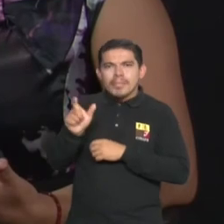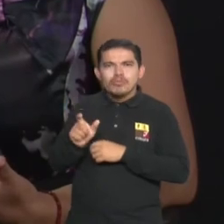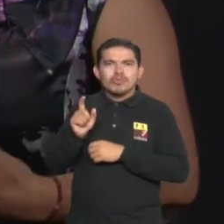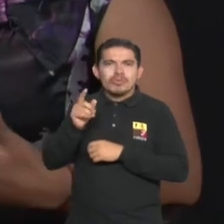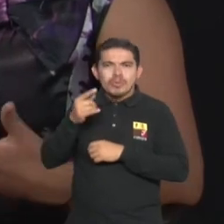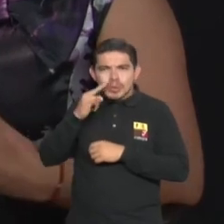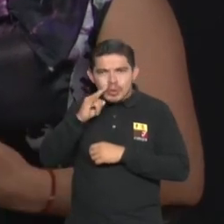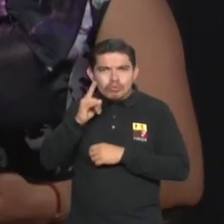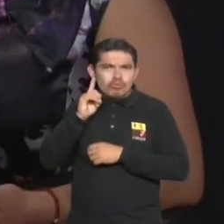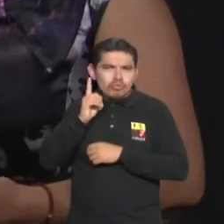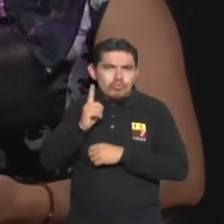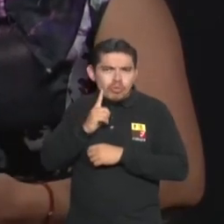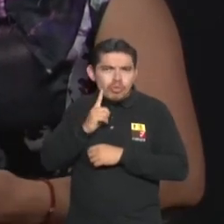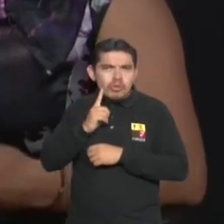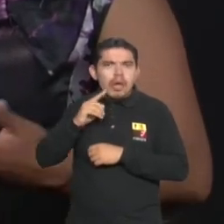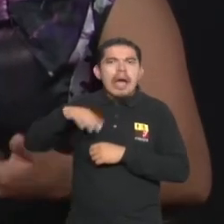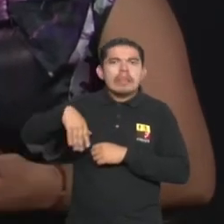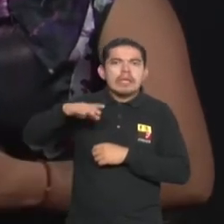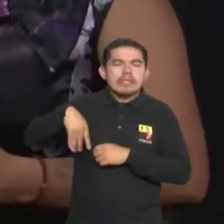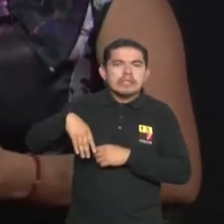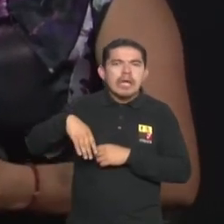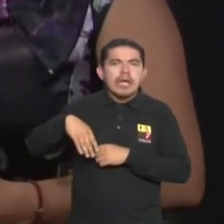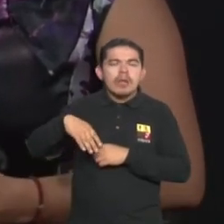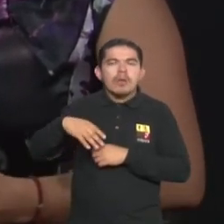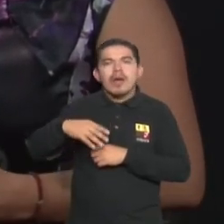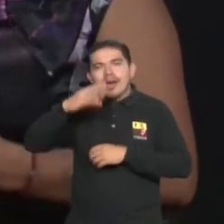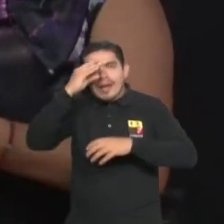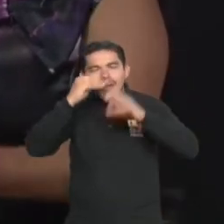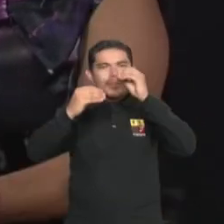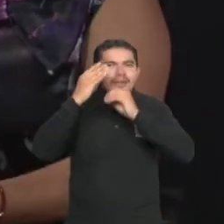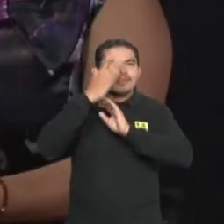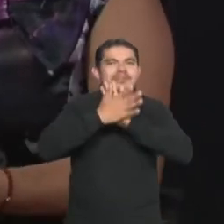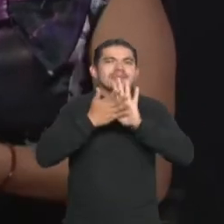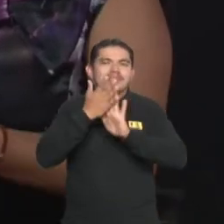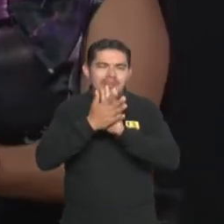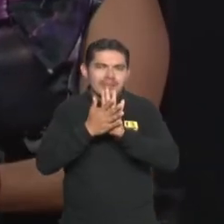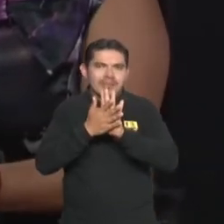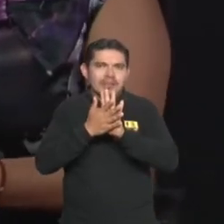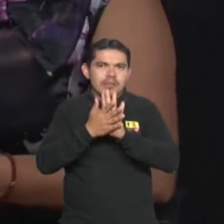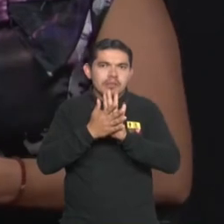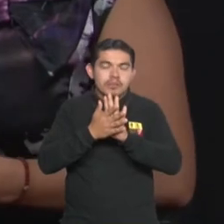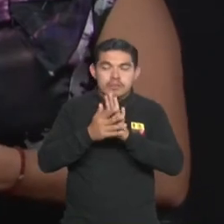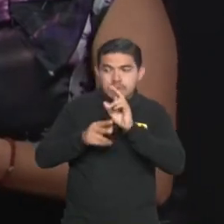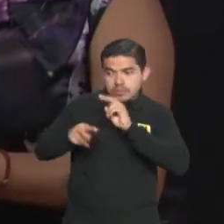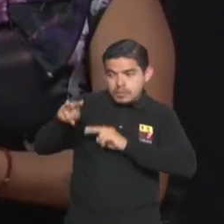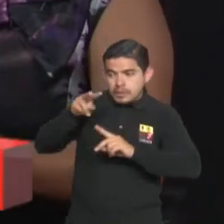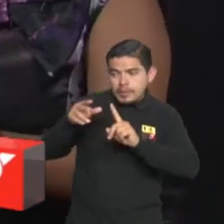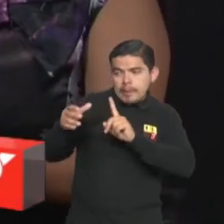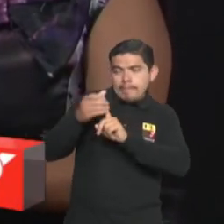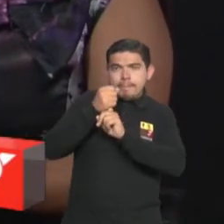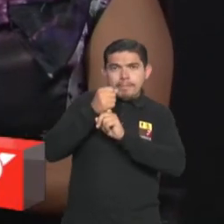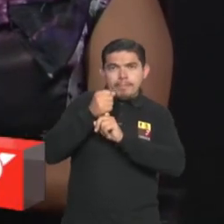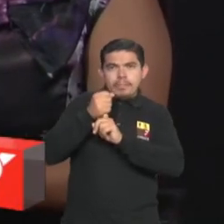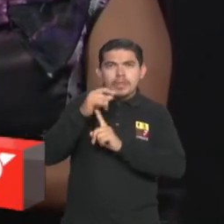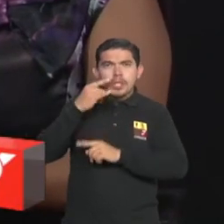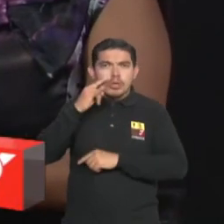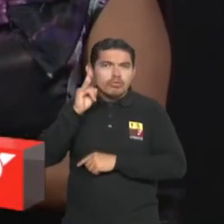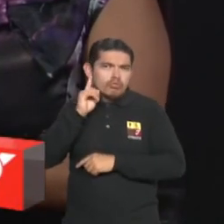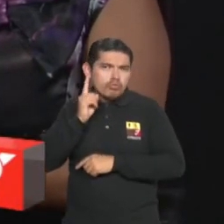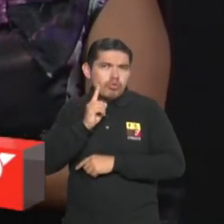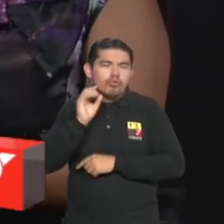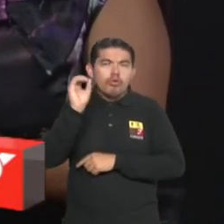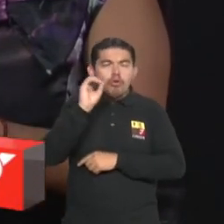lengua de señas. Es decir, el diagnóstico de un niño sordo o el diagnóstico de una persona con